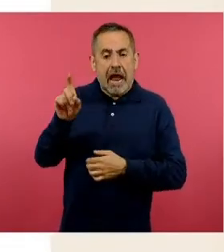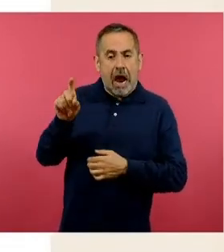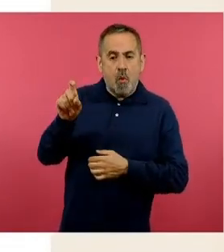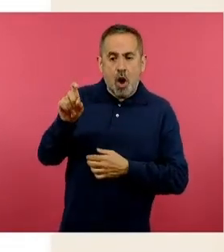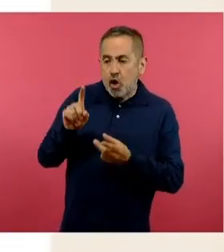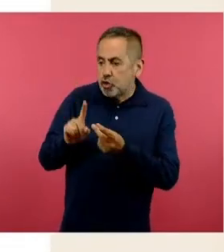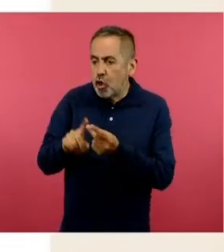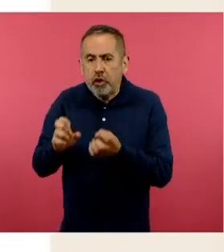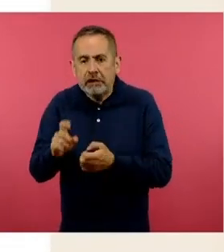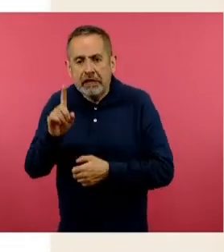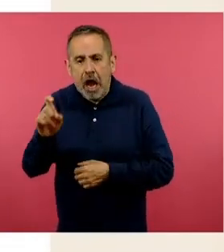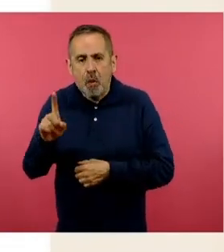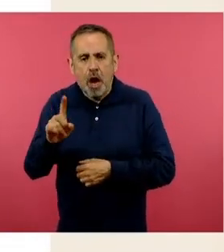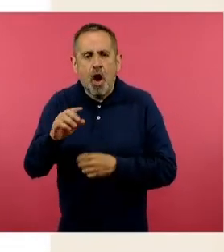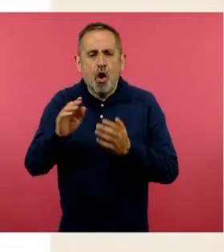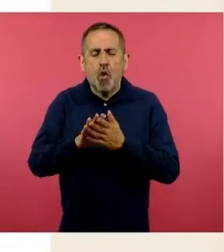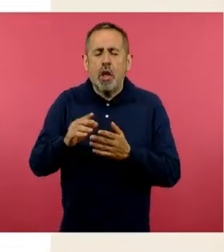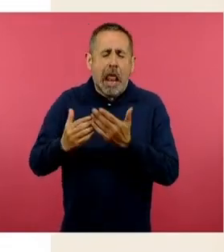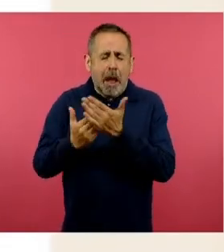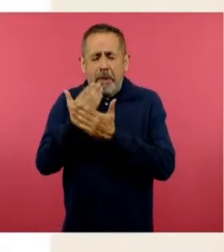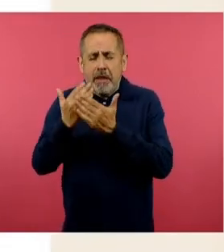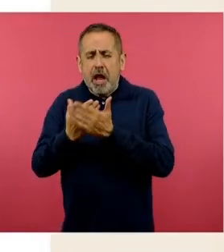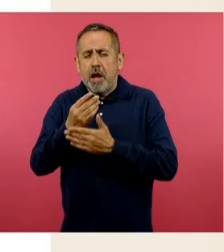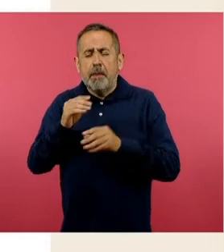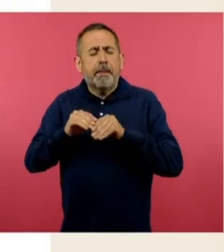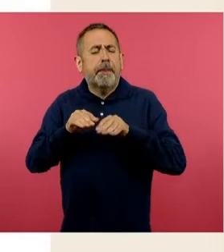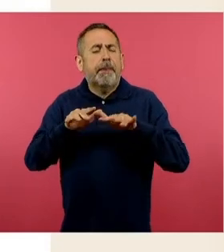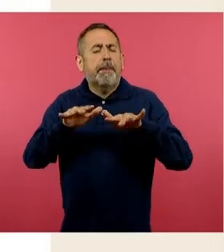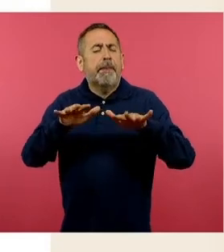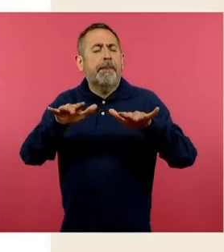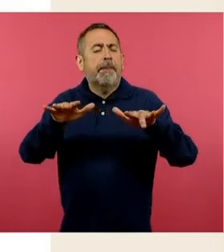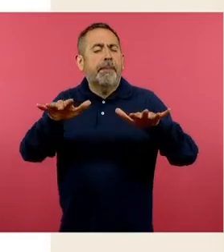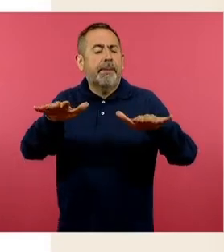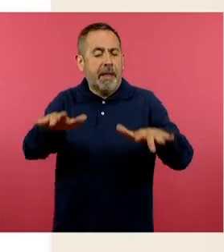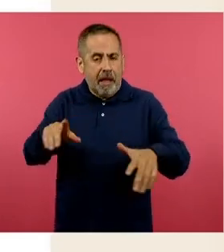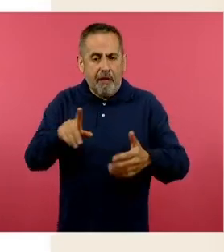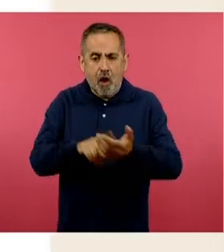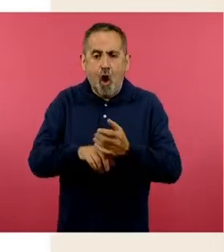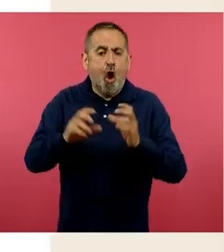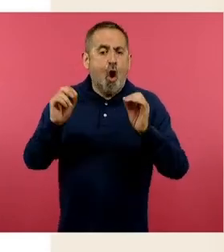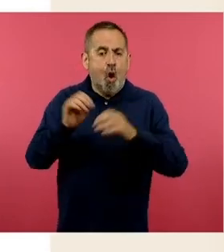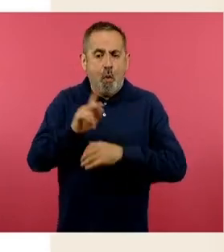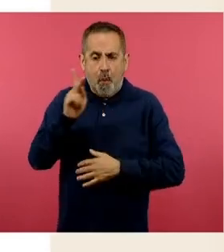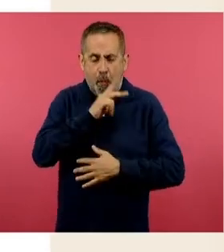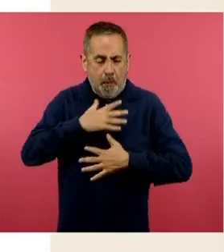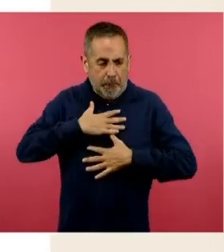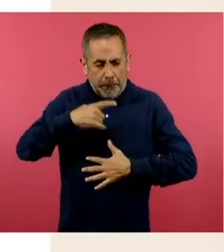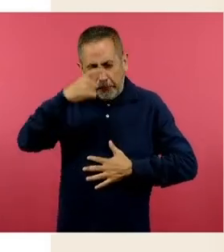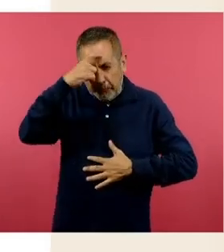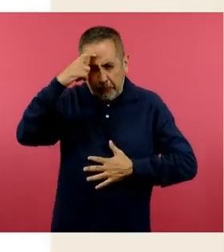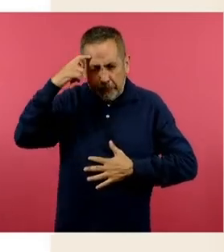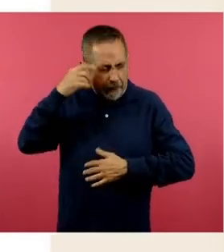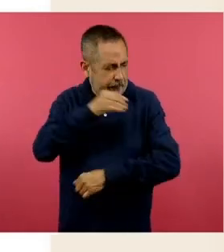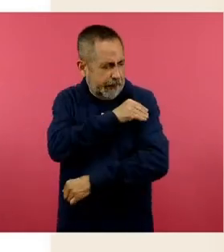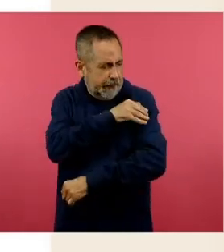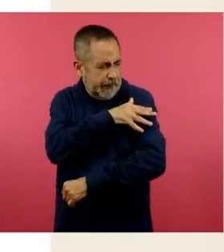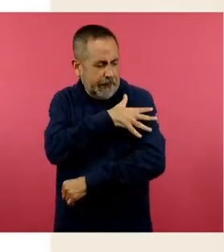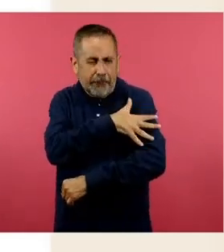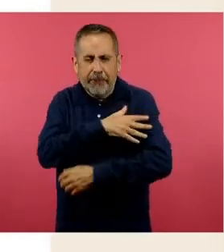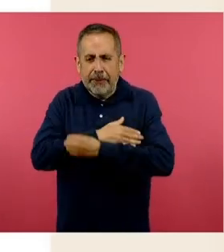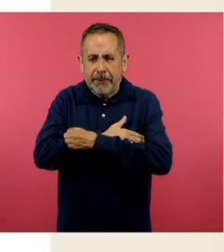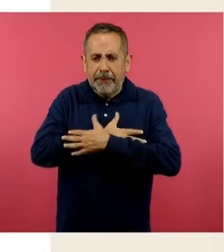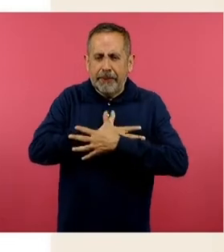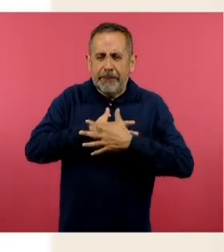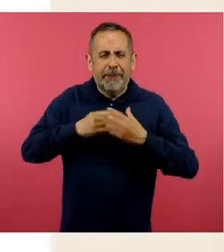encontrar, a través del rocío en la mañana de los árboles, en la transpiración de nuestro cuerpo, cuando se hace la temperatura